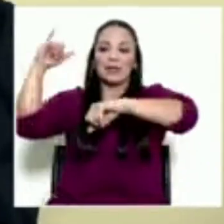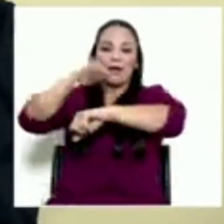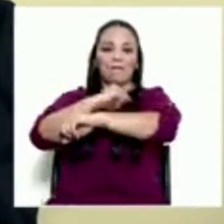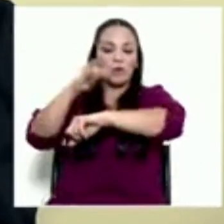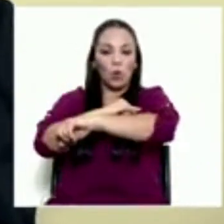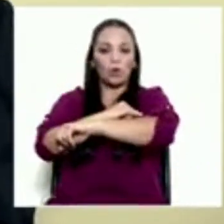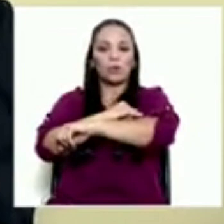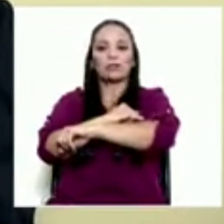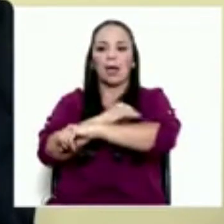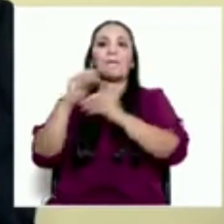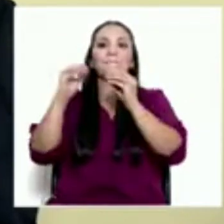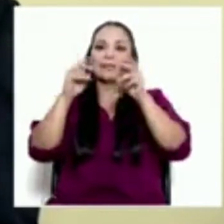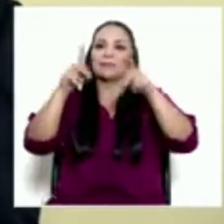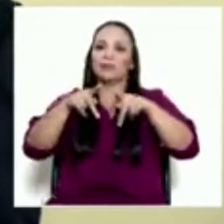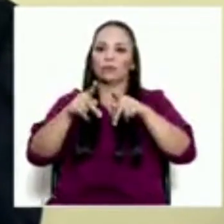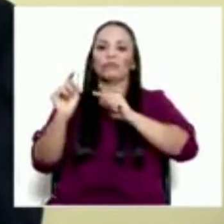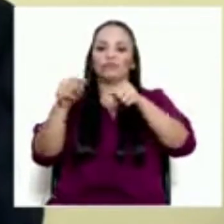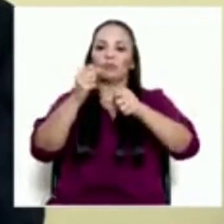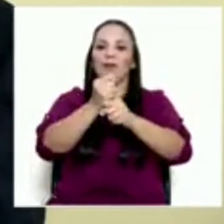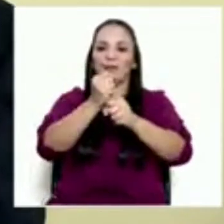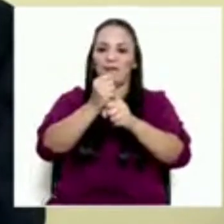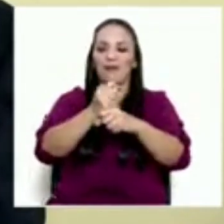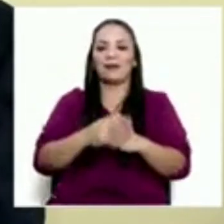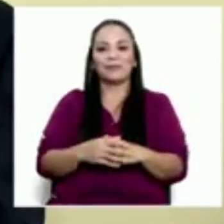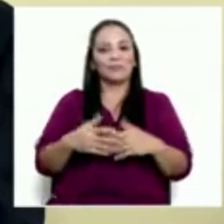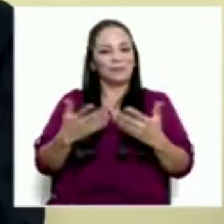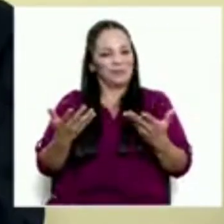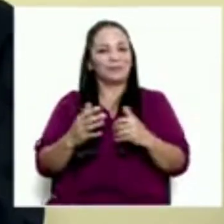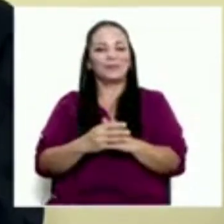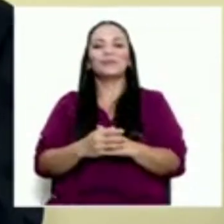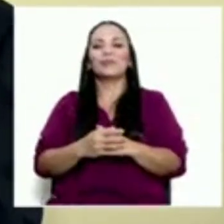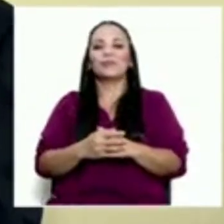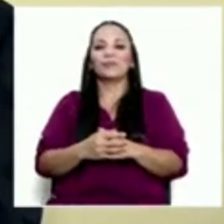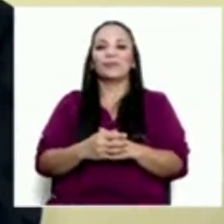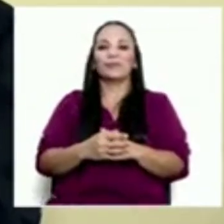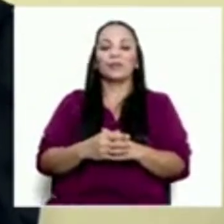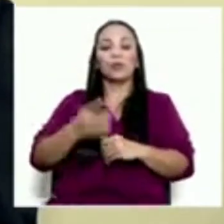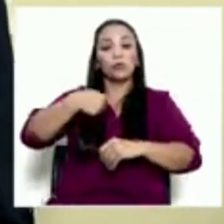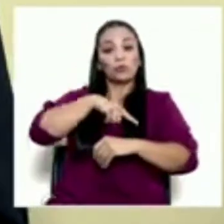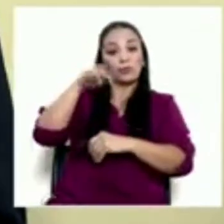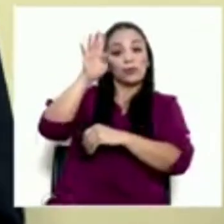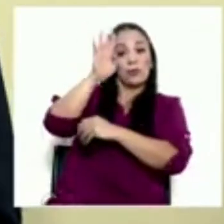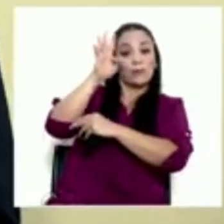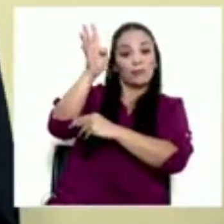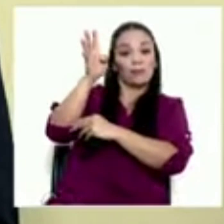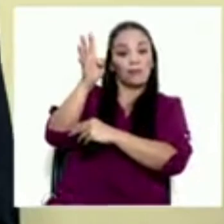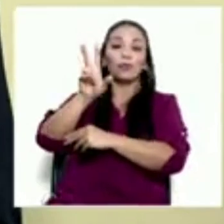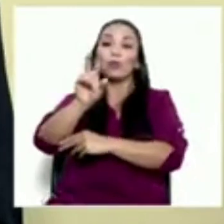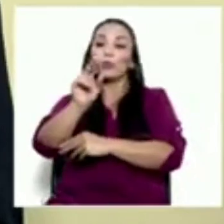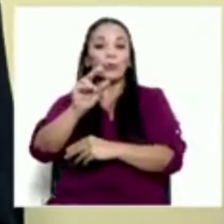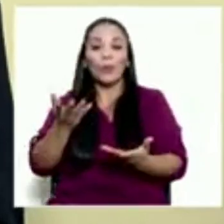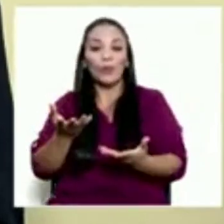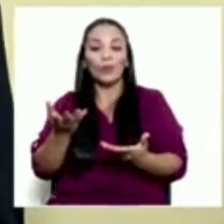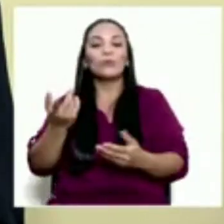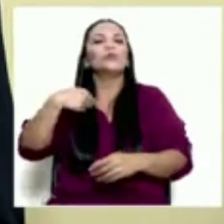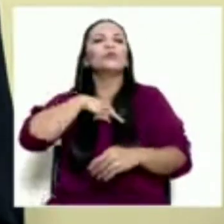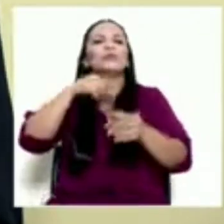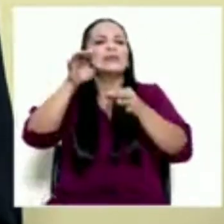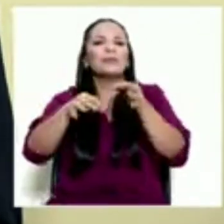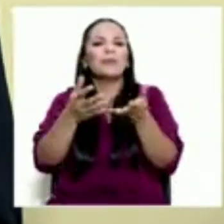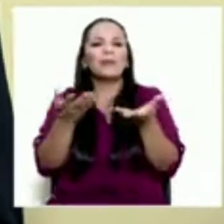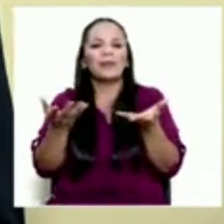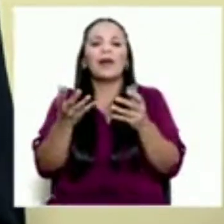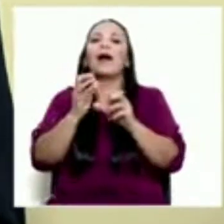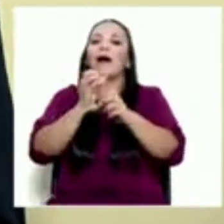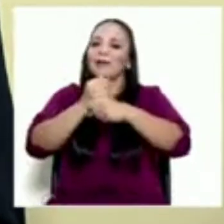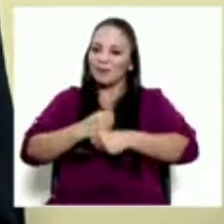llegan aviones más grandes. ¿Qué estamos inventando nosotros la rueda? No, simplemente estamos haciendo lo